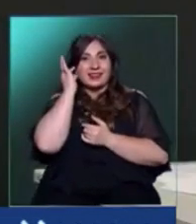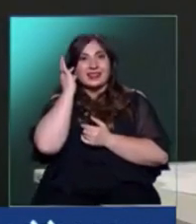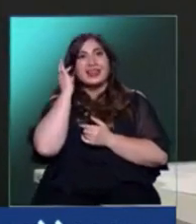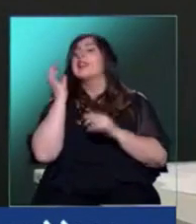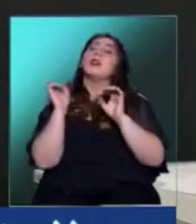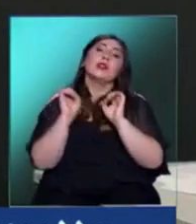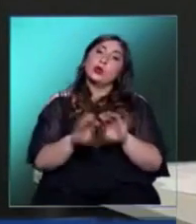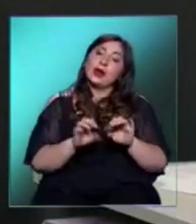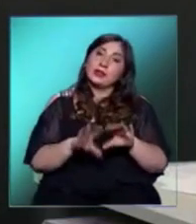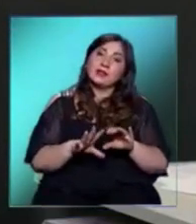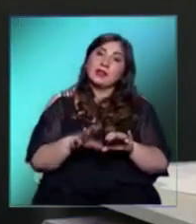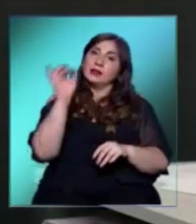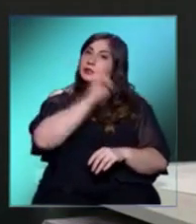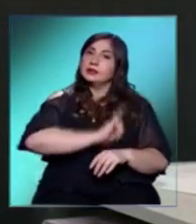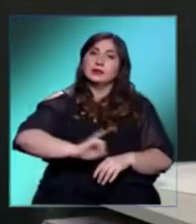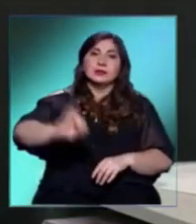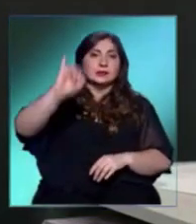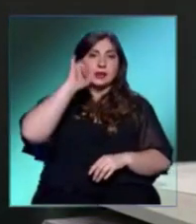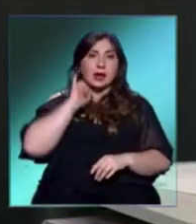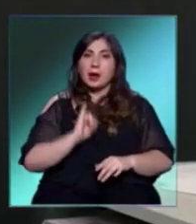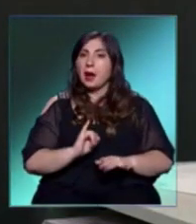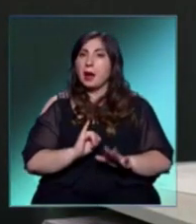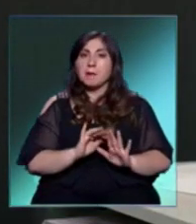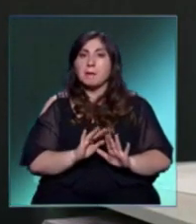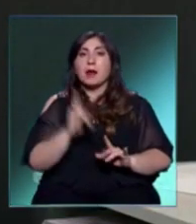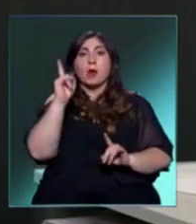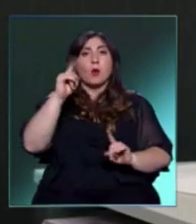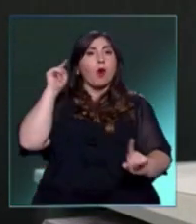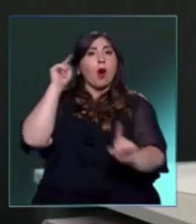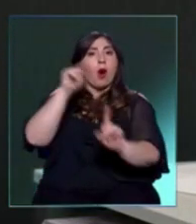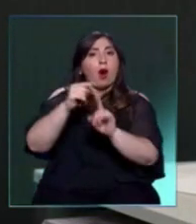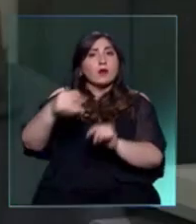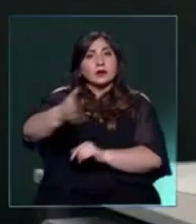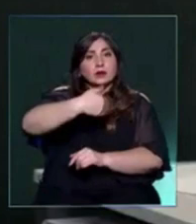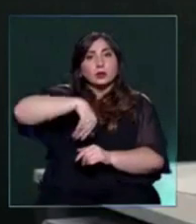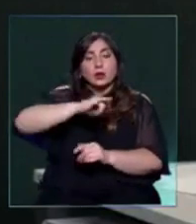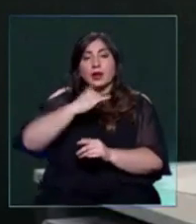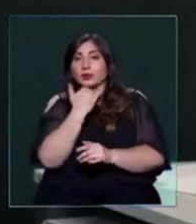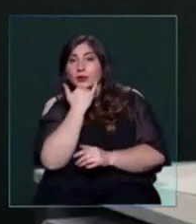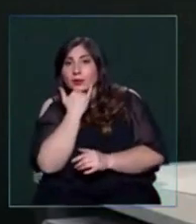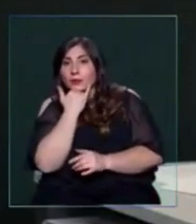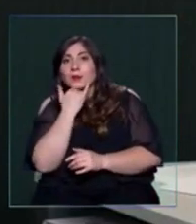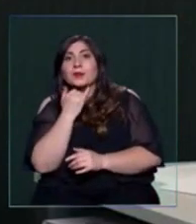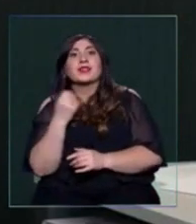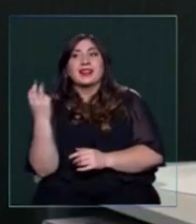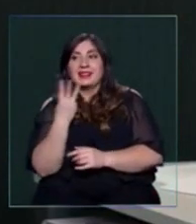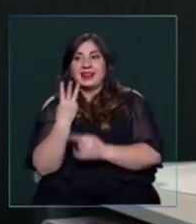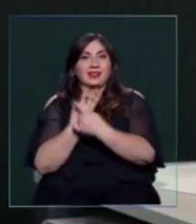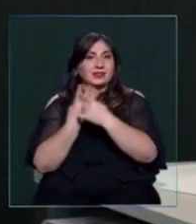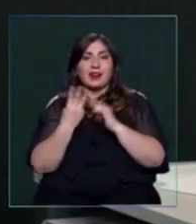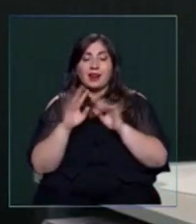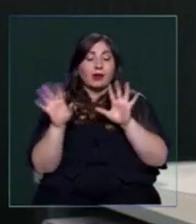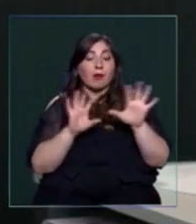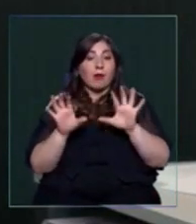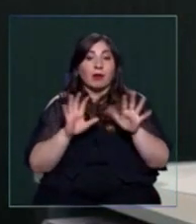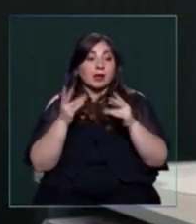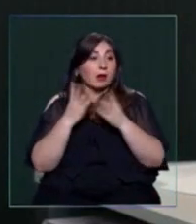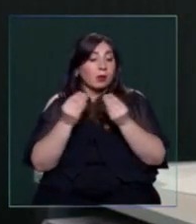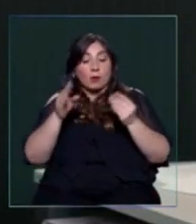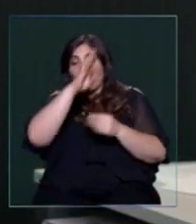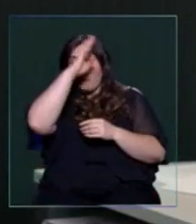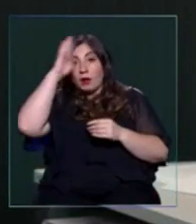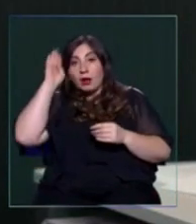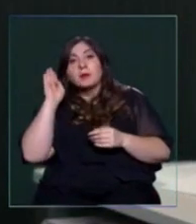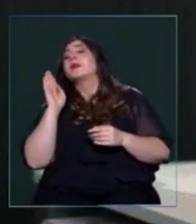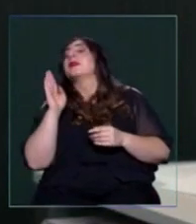parte educativa es algo que siempre hemos tenido presente, es uno de los objetivos que tiene nuestro canal. A veces estamos las tres llenas de cosas que hacer y simplemente no se